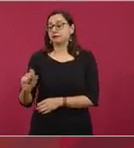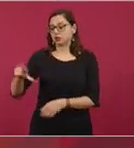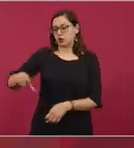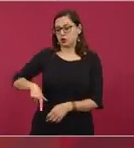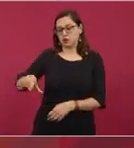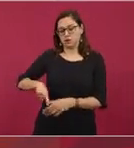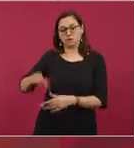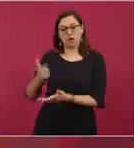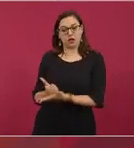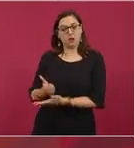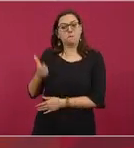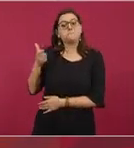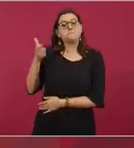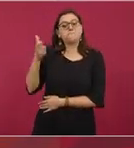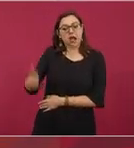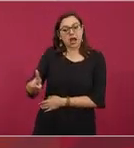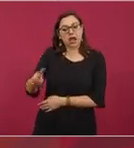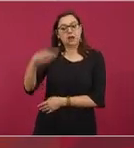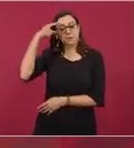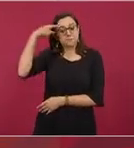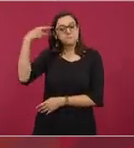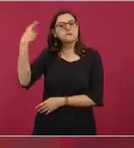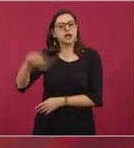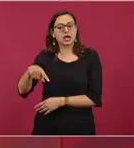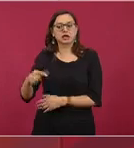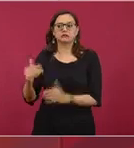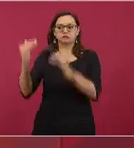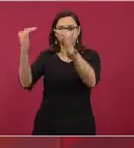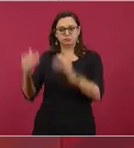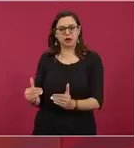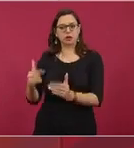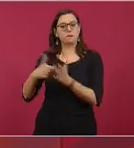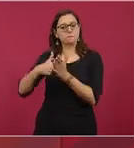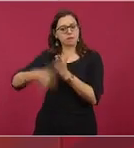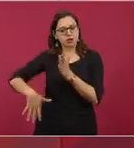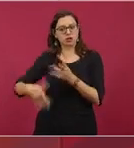el que cuidemos